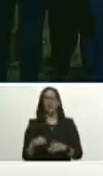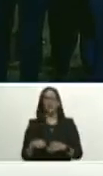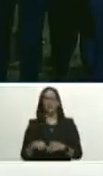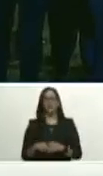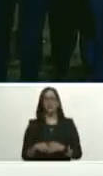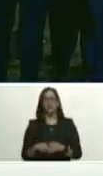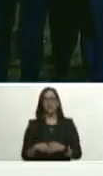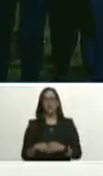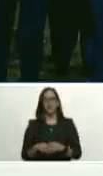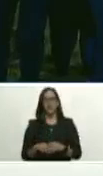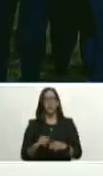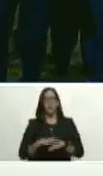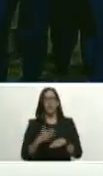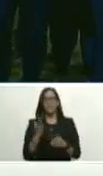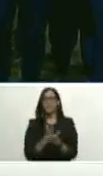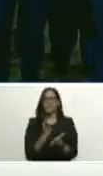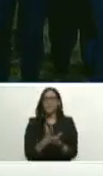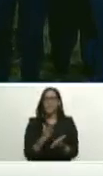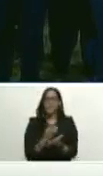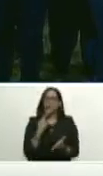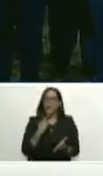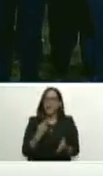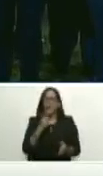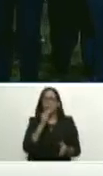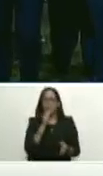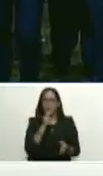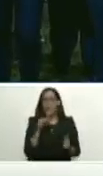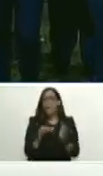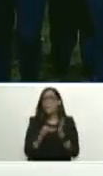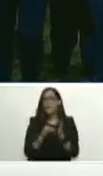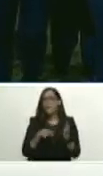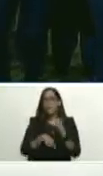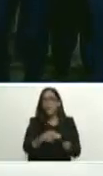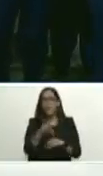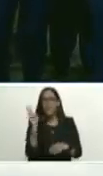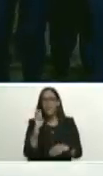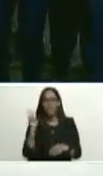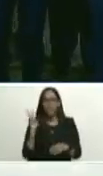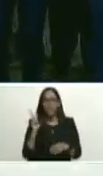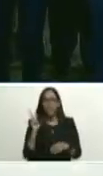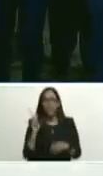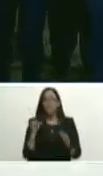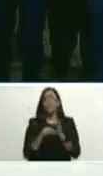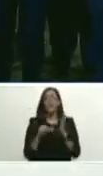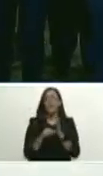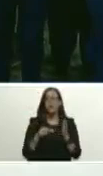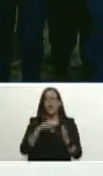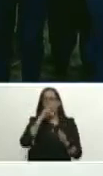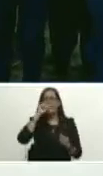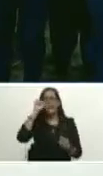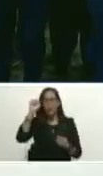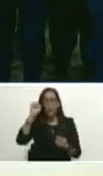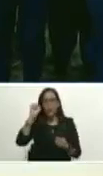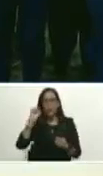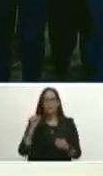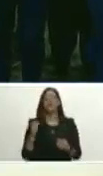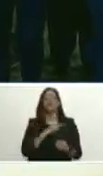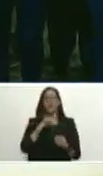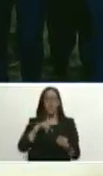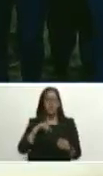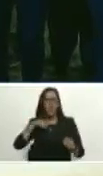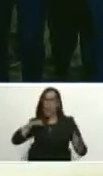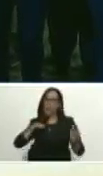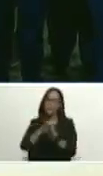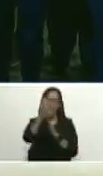como yo siempre lo digo cuando me preguntan ¿para dónde van ustedes Venezuela? ¿para dónde van ustedes Maduro? nosotros lo que vamos es